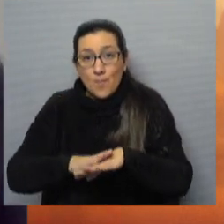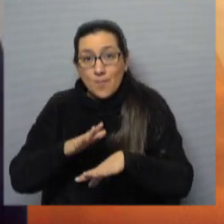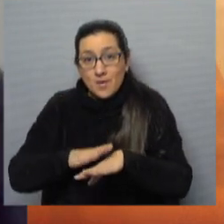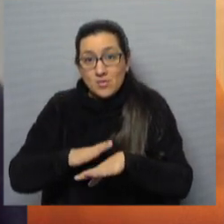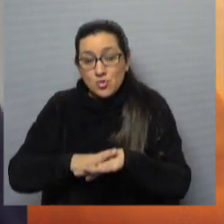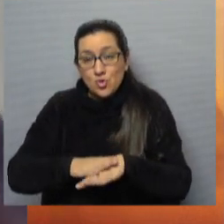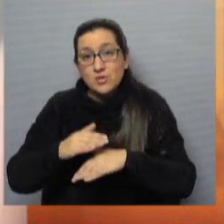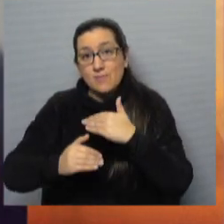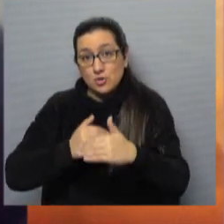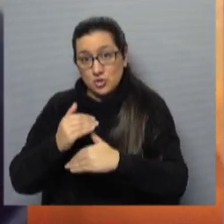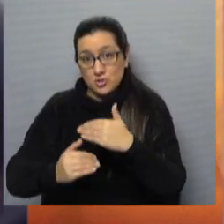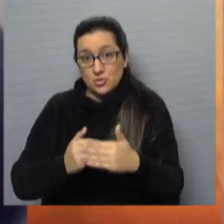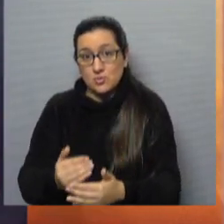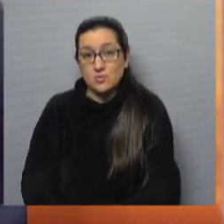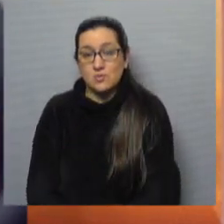proceso.